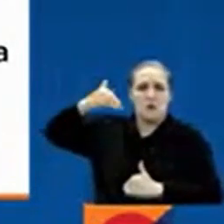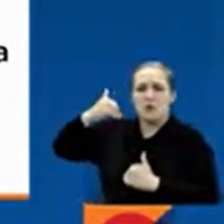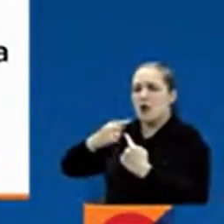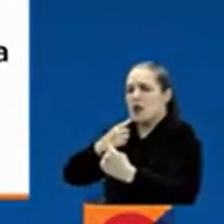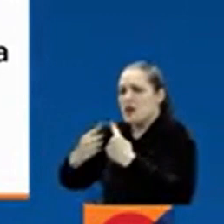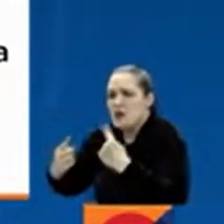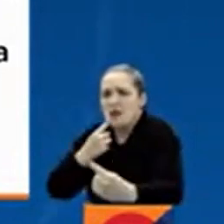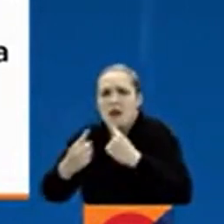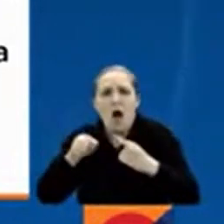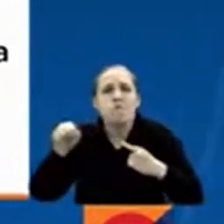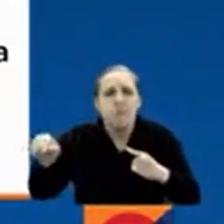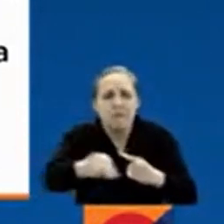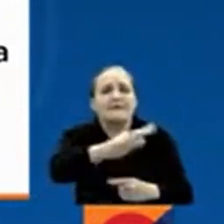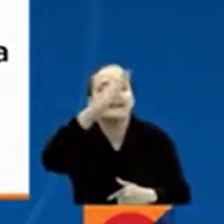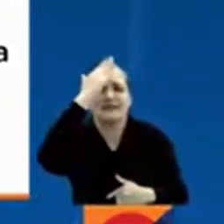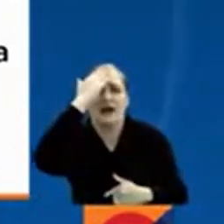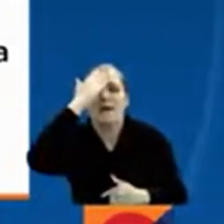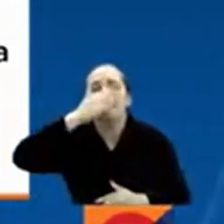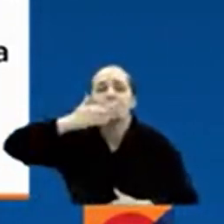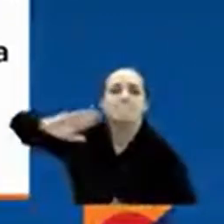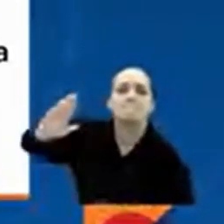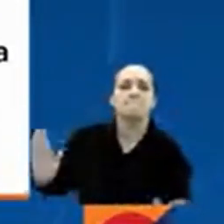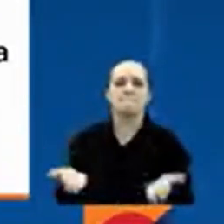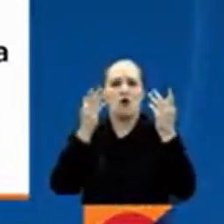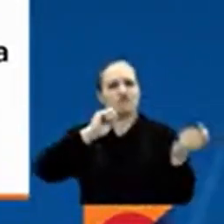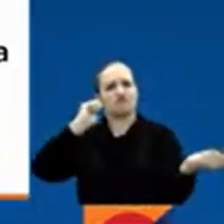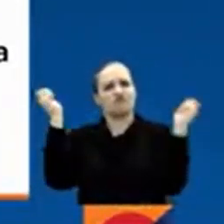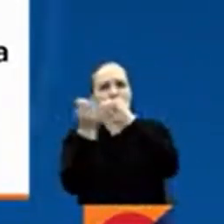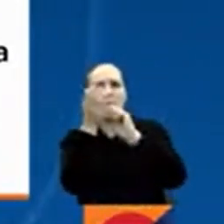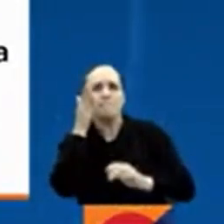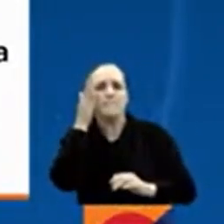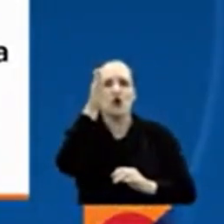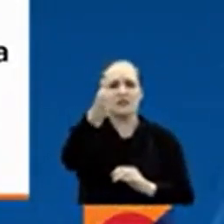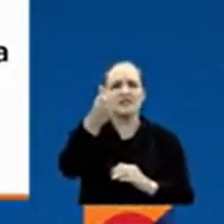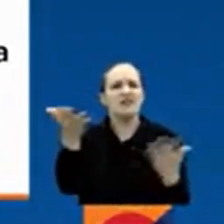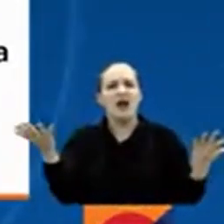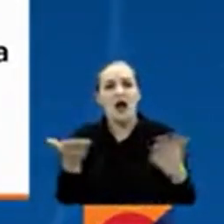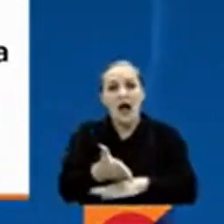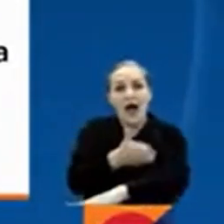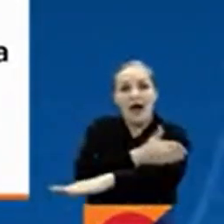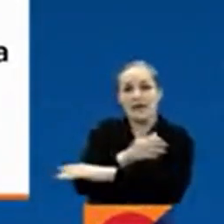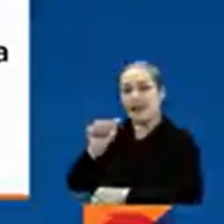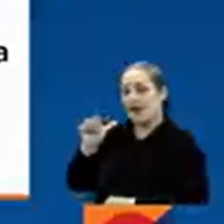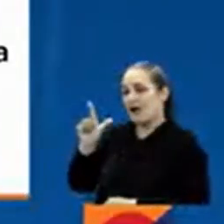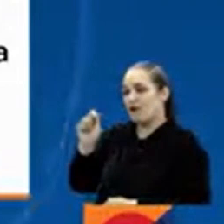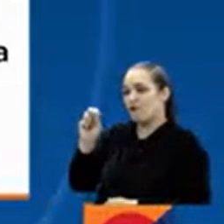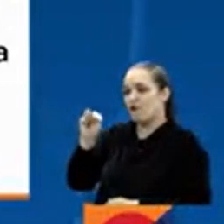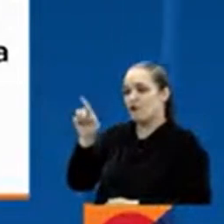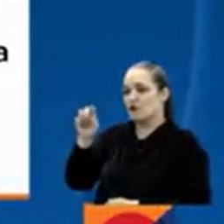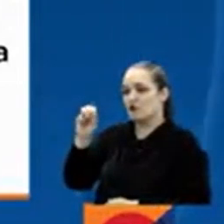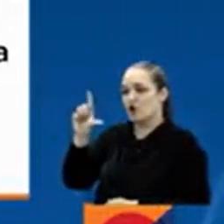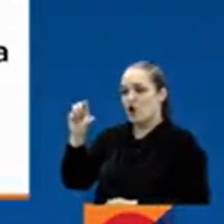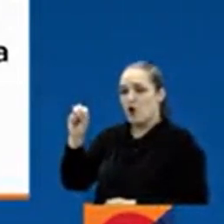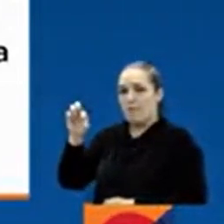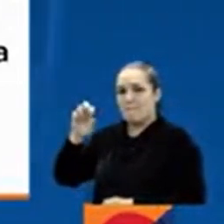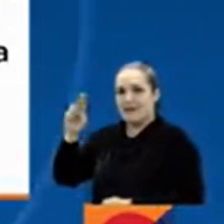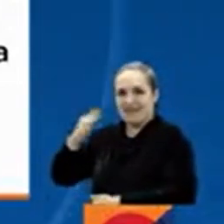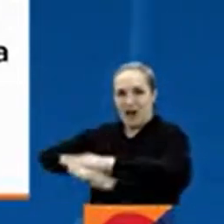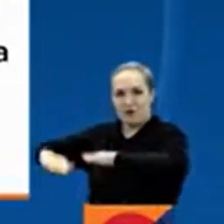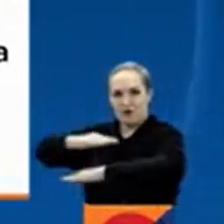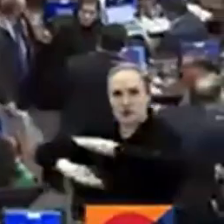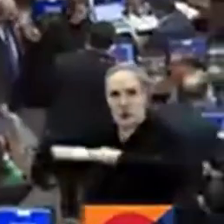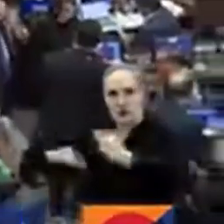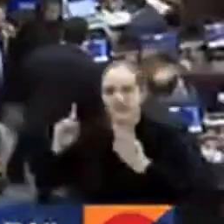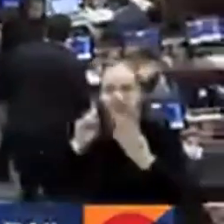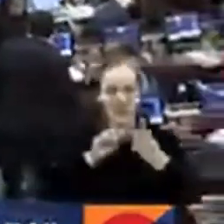las calles. La mayor reforma progresista de la historia de Colombia se discutió entre Alfonso López, el presidente y el movimiento obrero en la plaza